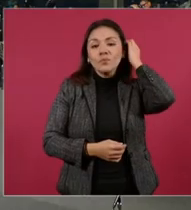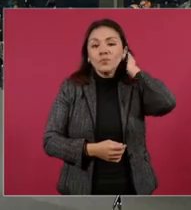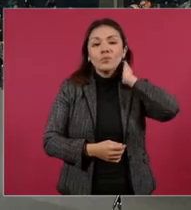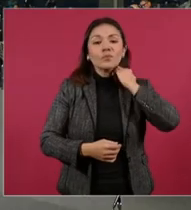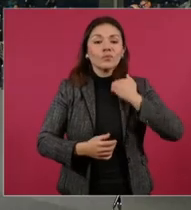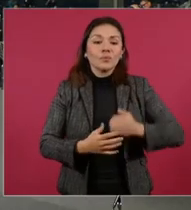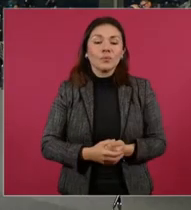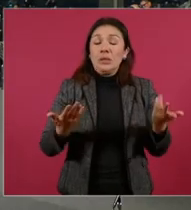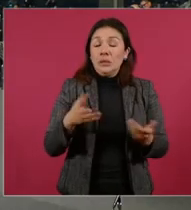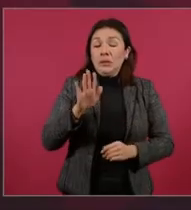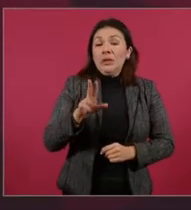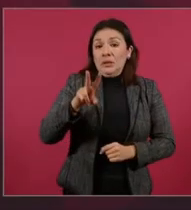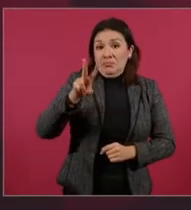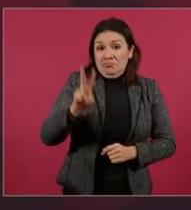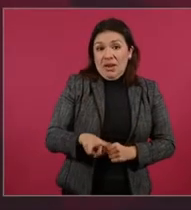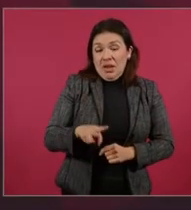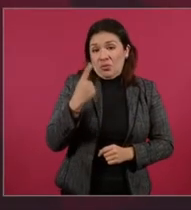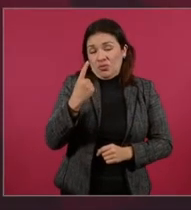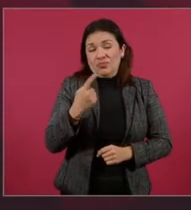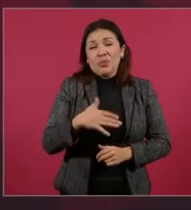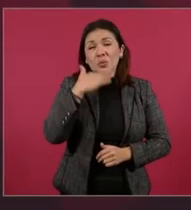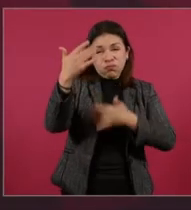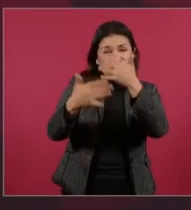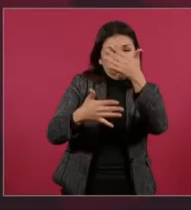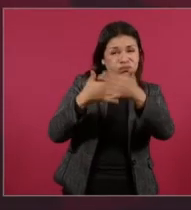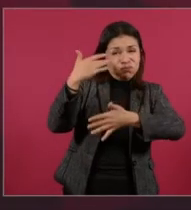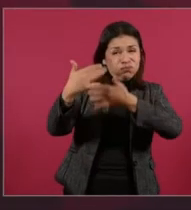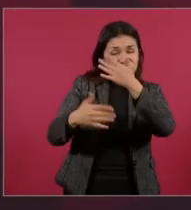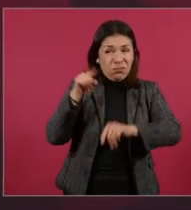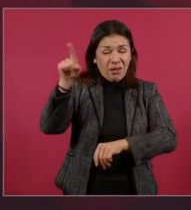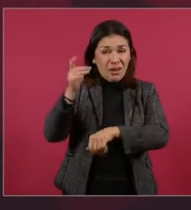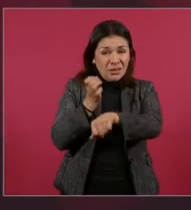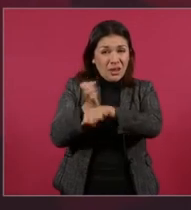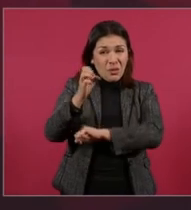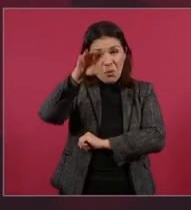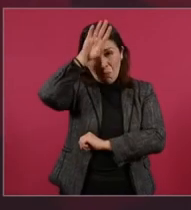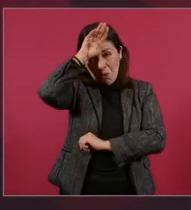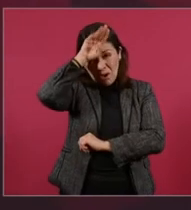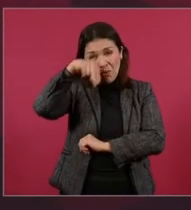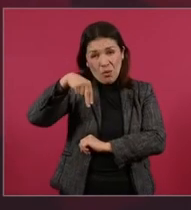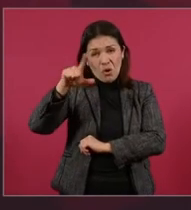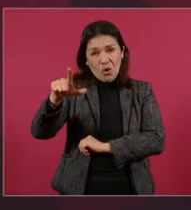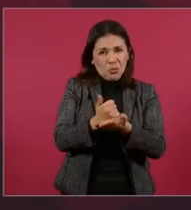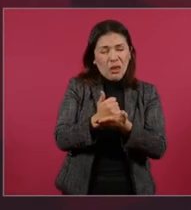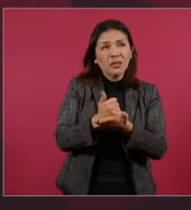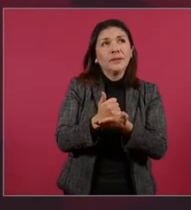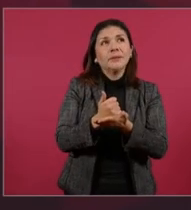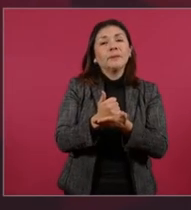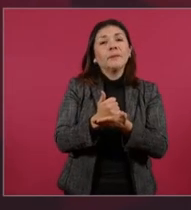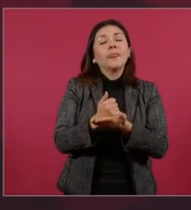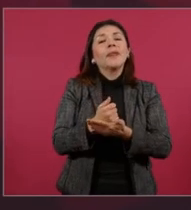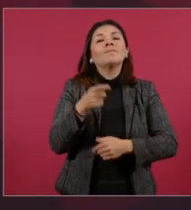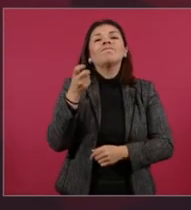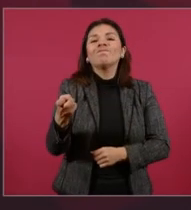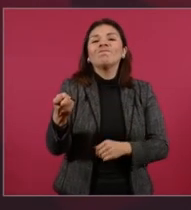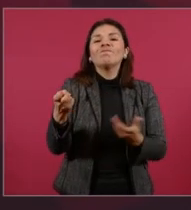Hay un hecho, la contaminación en Monterrey, en la zona conurbada, que tiene que